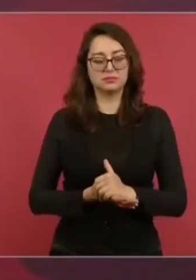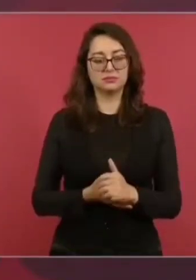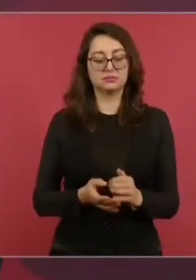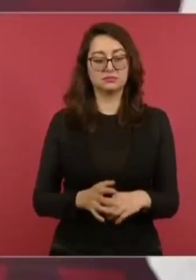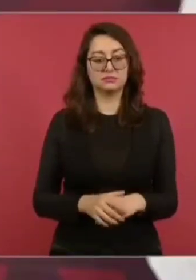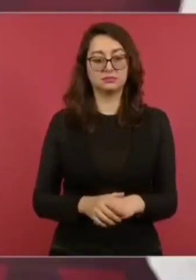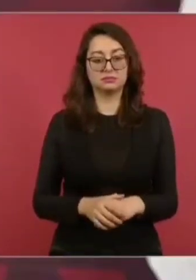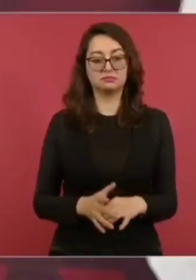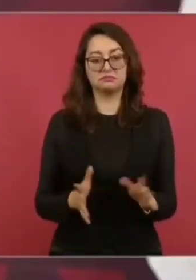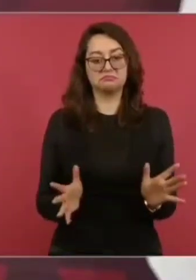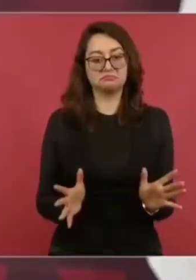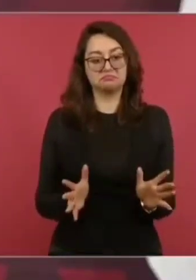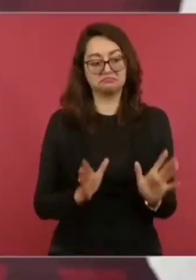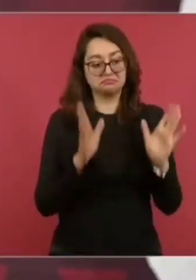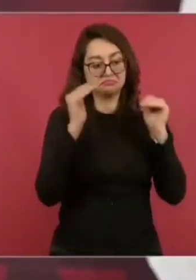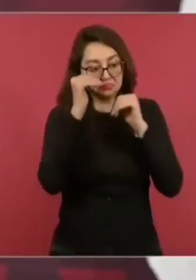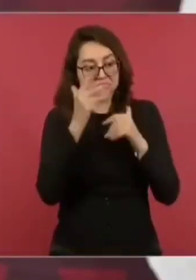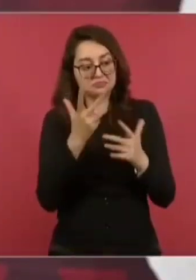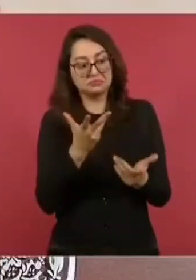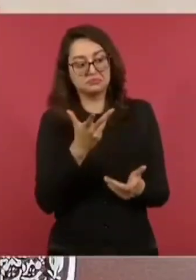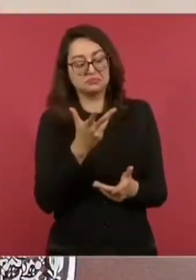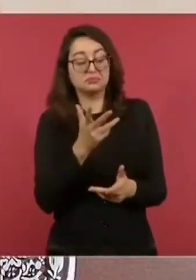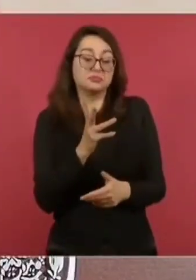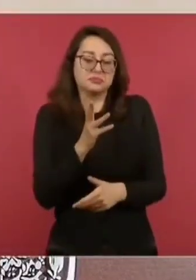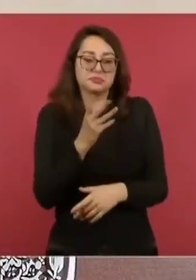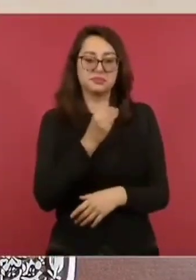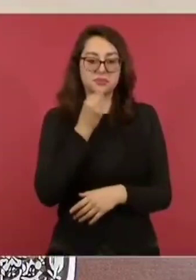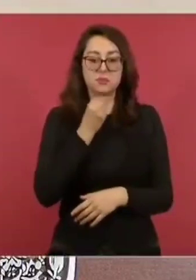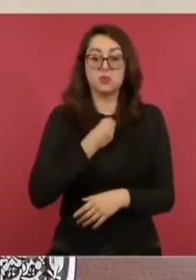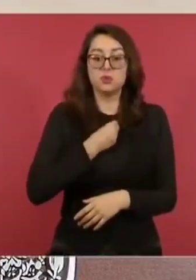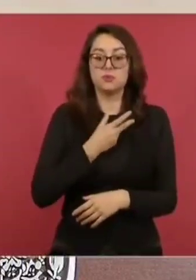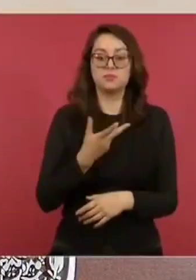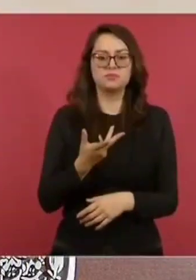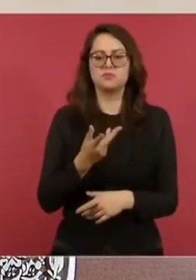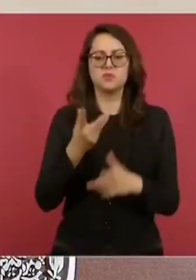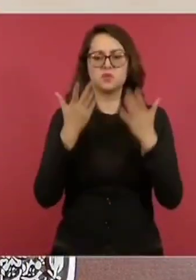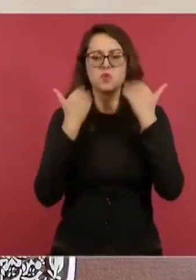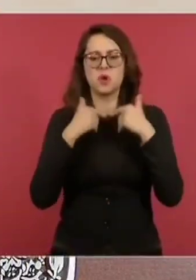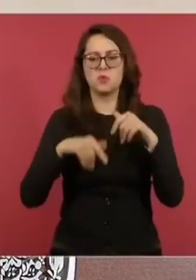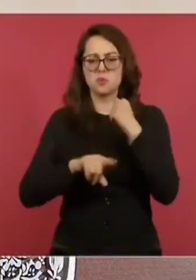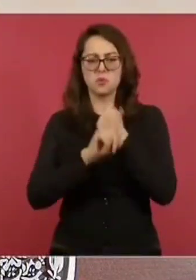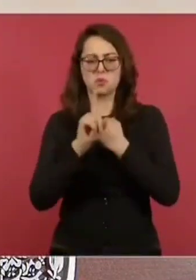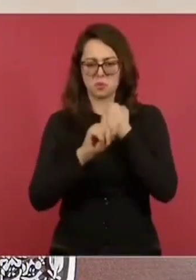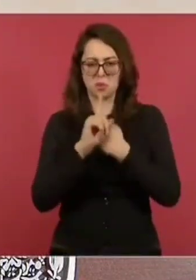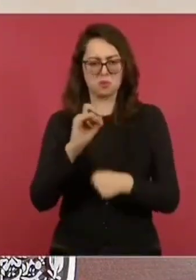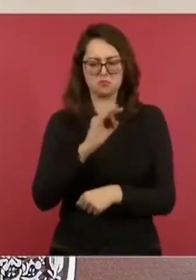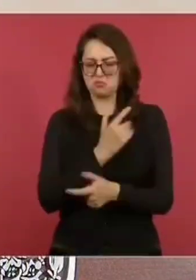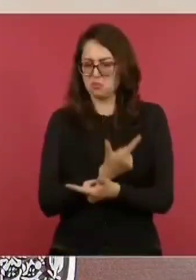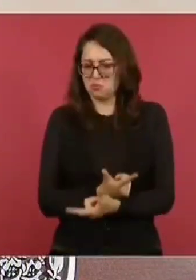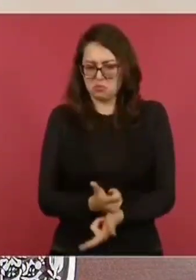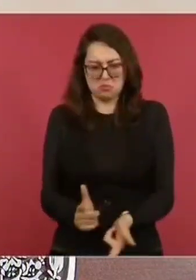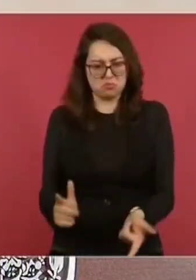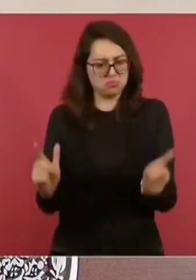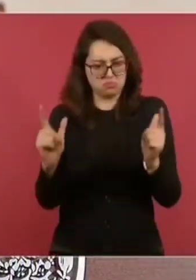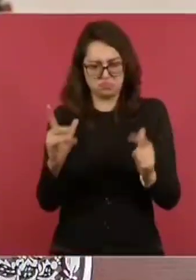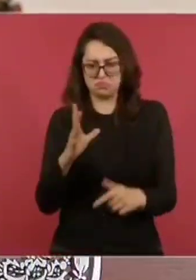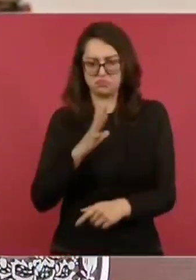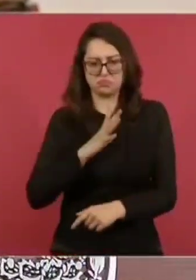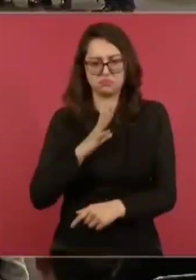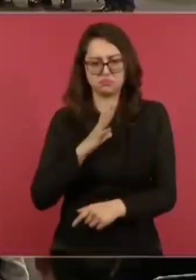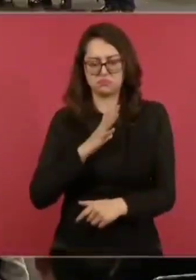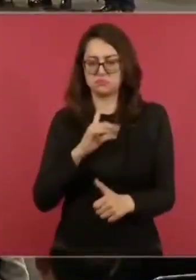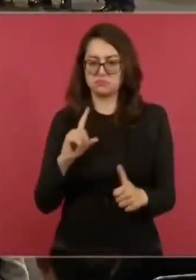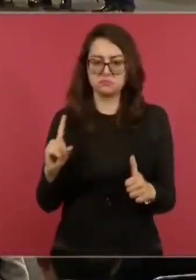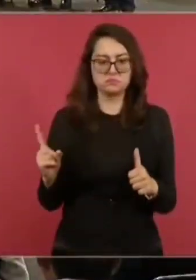Pero no hay problema de nada, somos libres y por